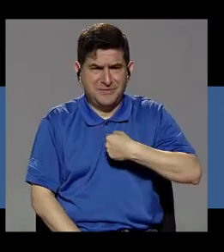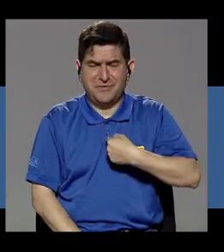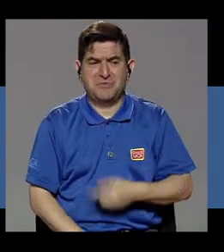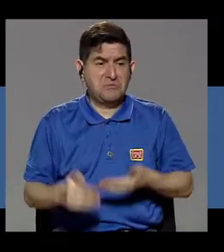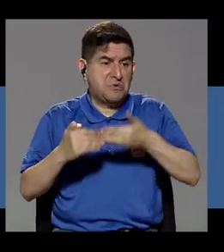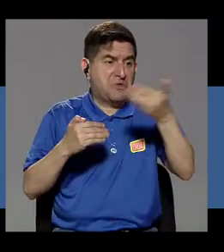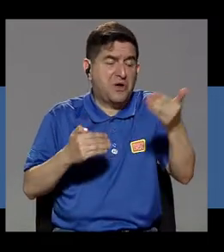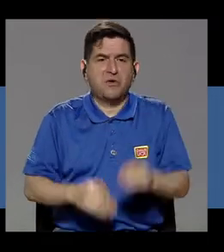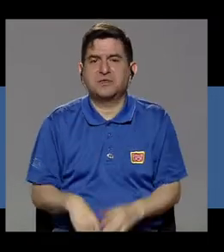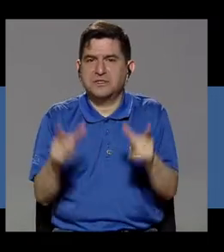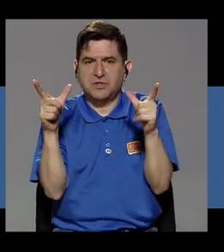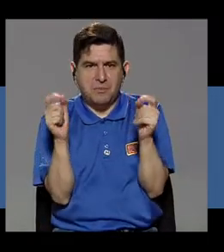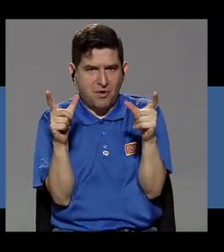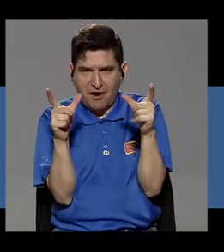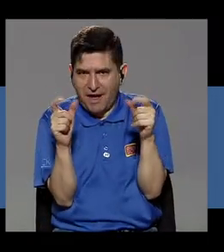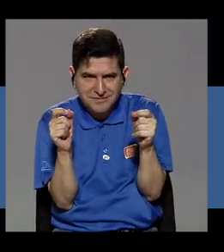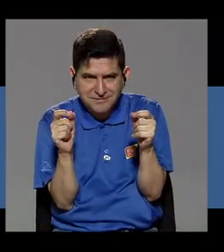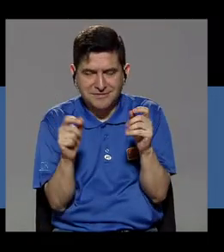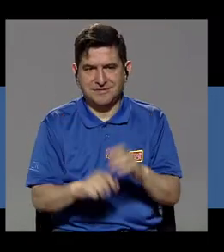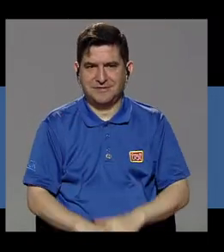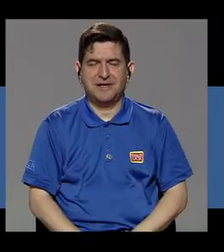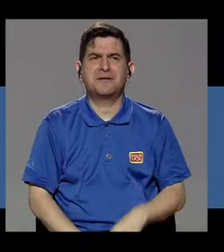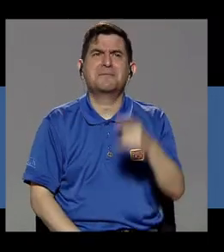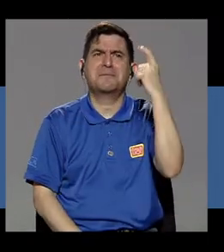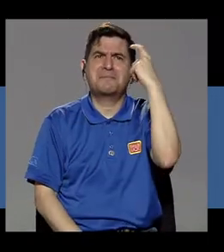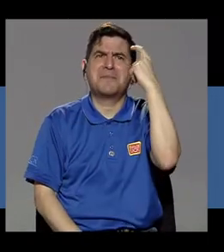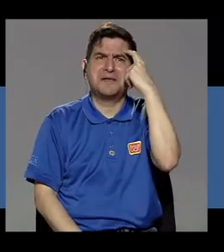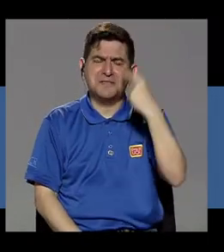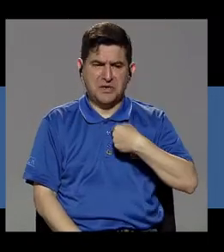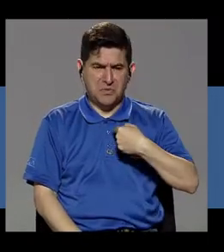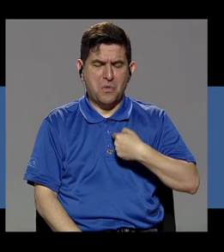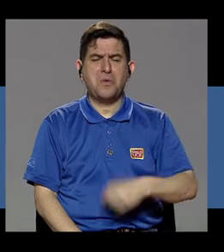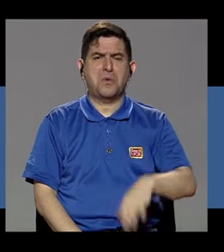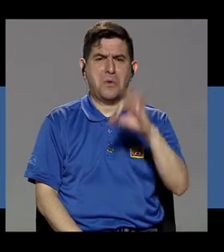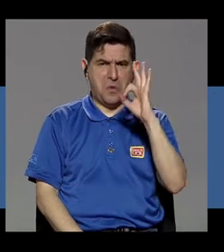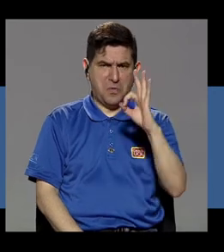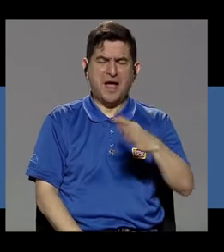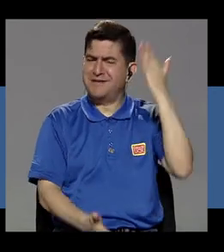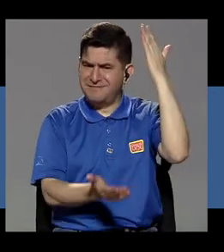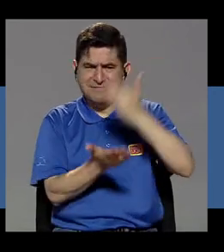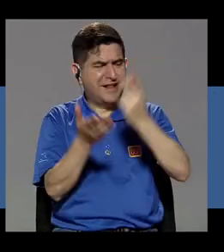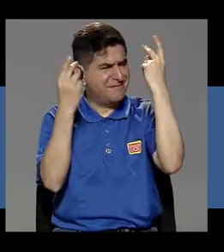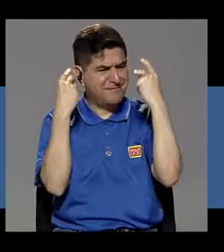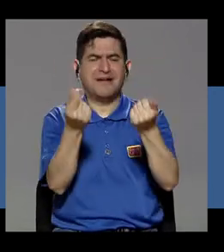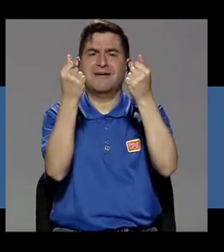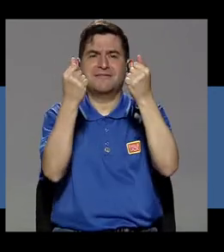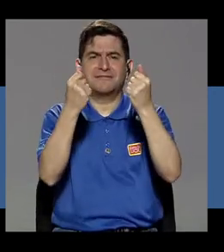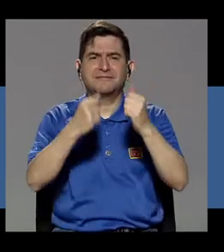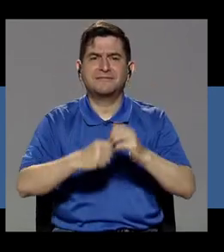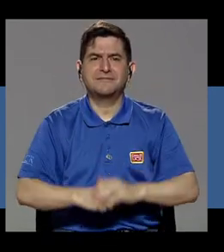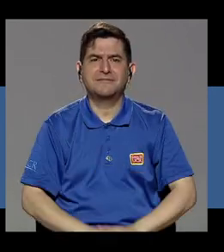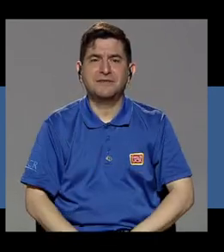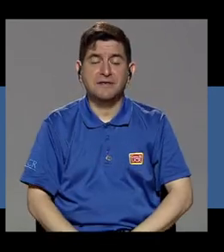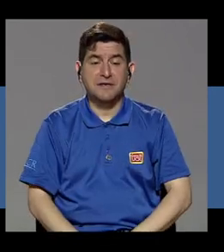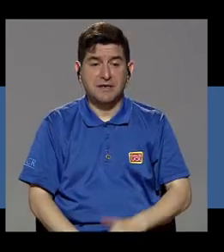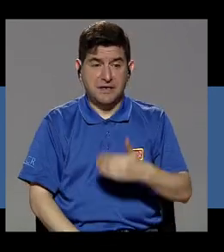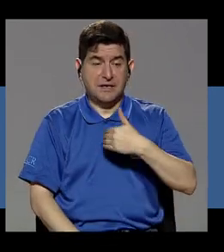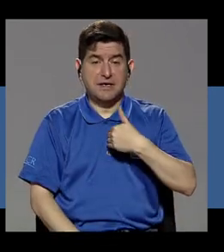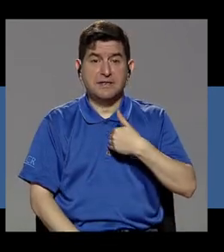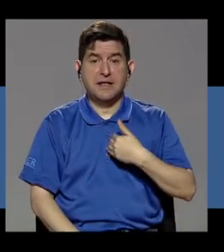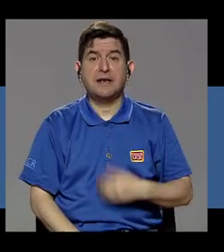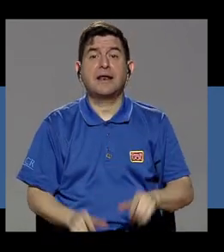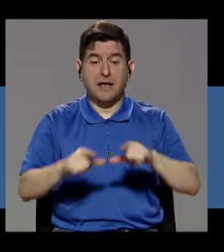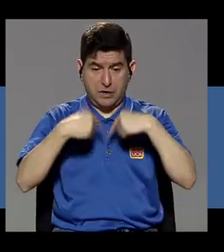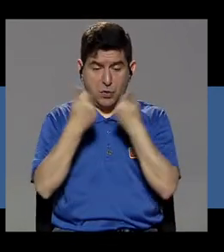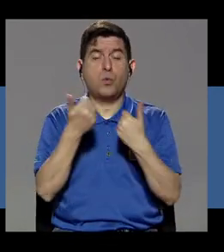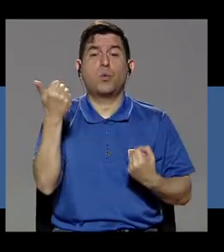cosas como cáncer y entonces pensar en estar bien, dejarlo abruptamente y tener tal vez una red